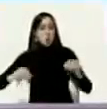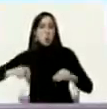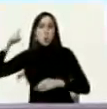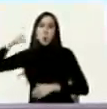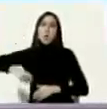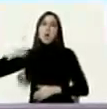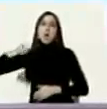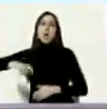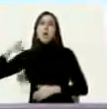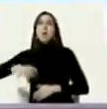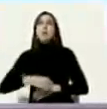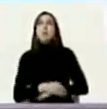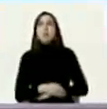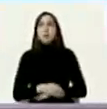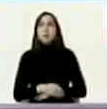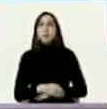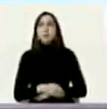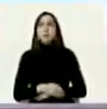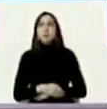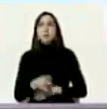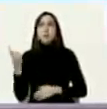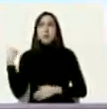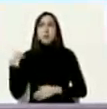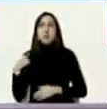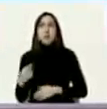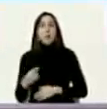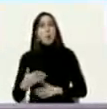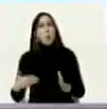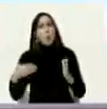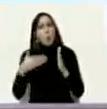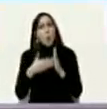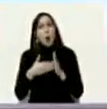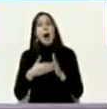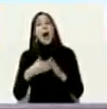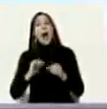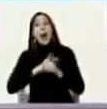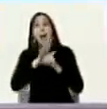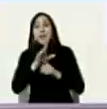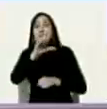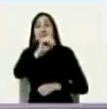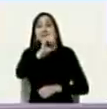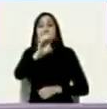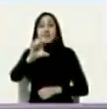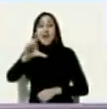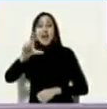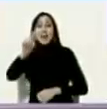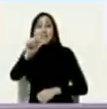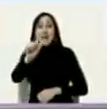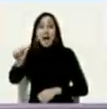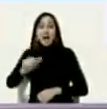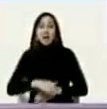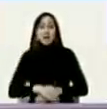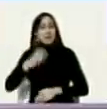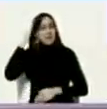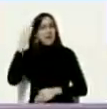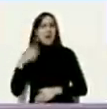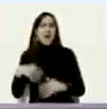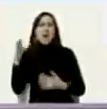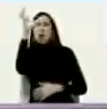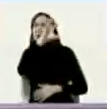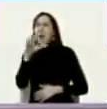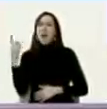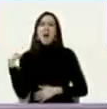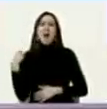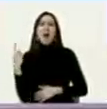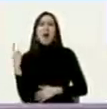bueno tenemos la amenaza de la variante delta como todo el mundo ¿cuántos países del mundo tienen